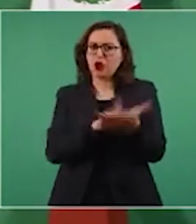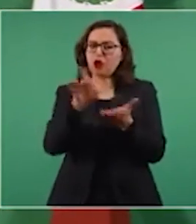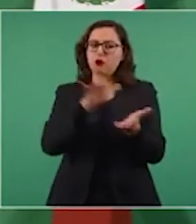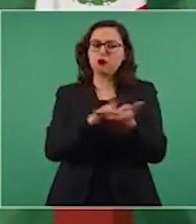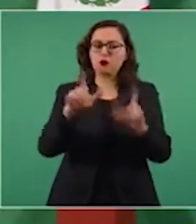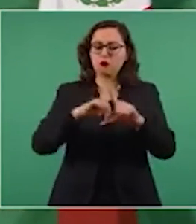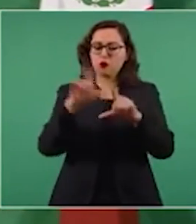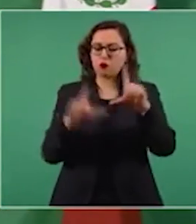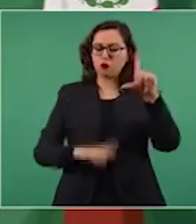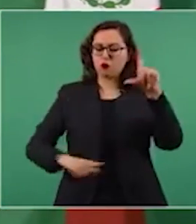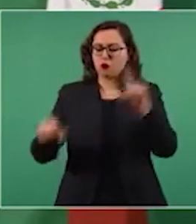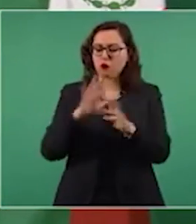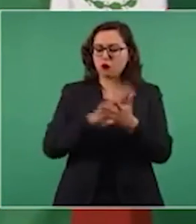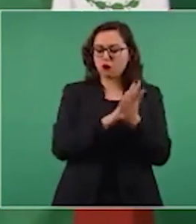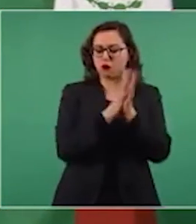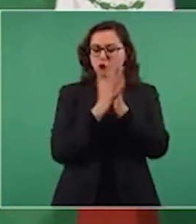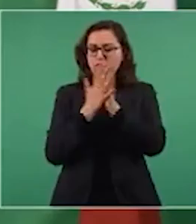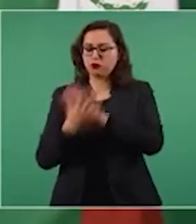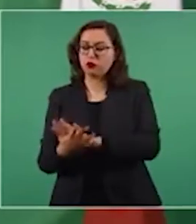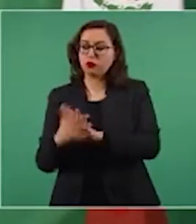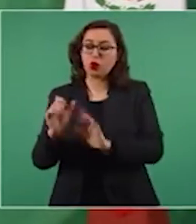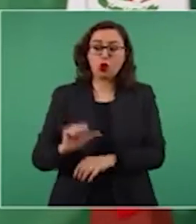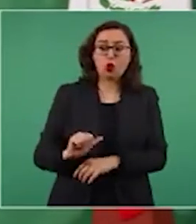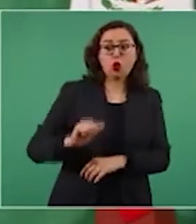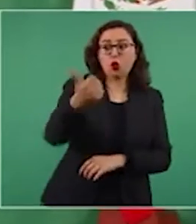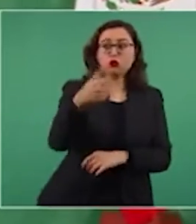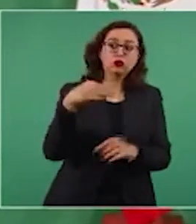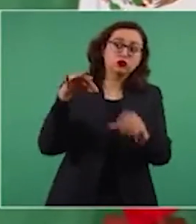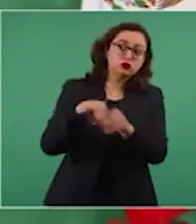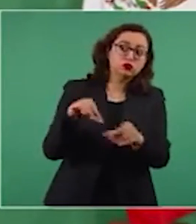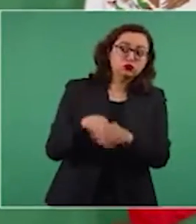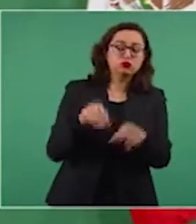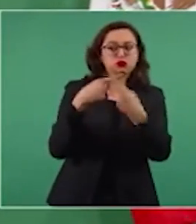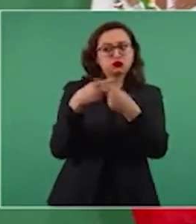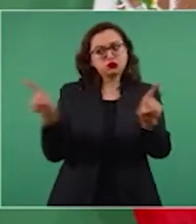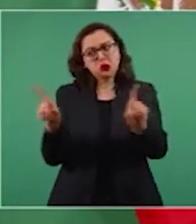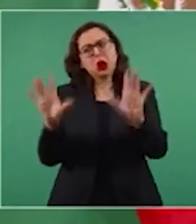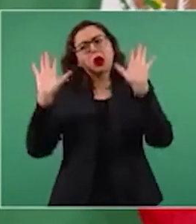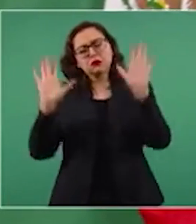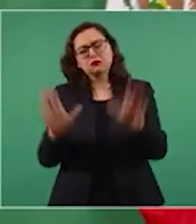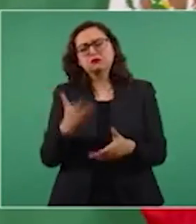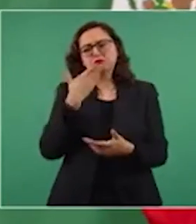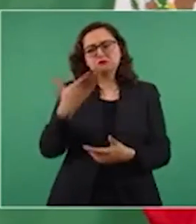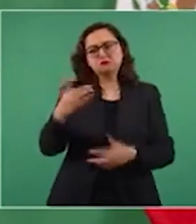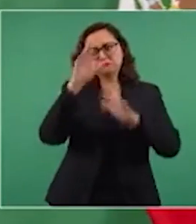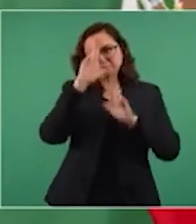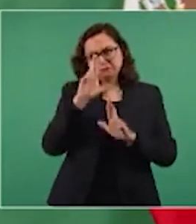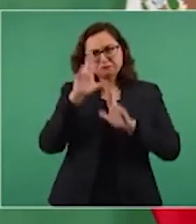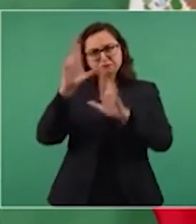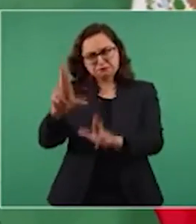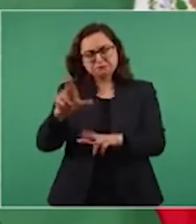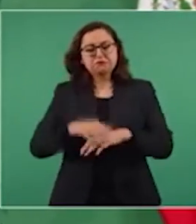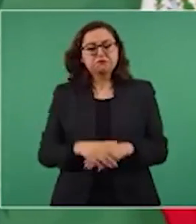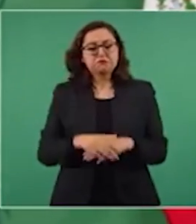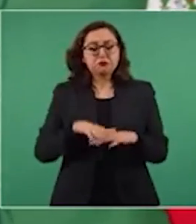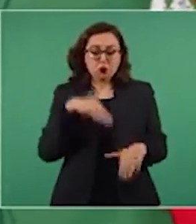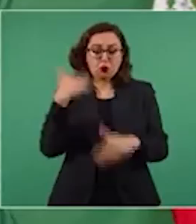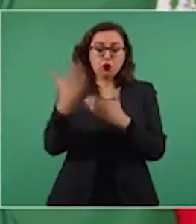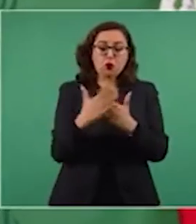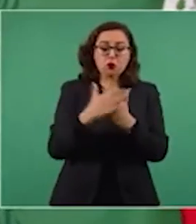pero hay que respetar a los que no lo hicieron de esa forma. Y viene la elección